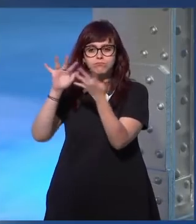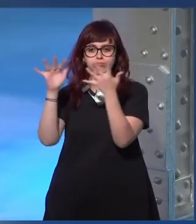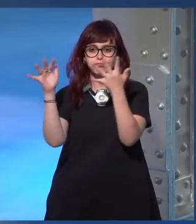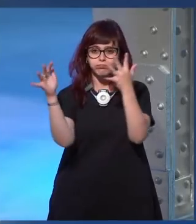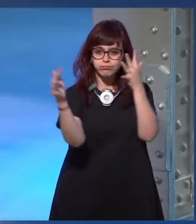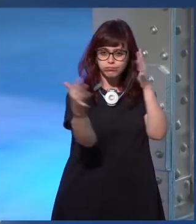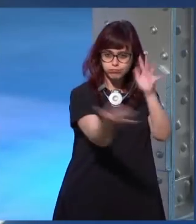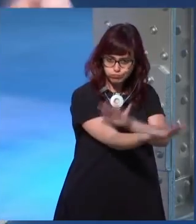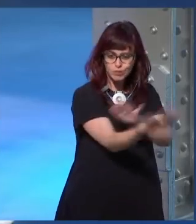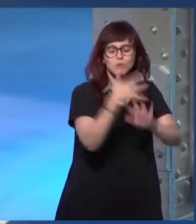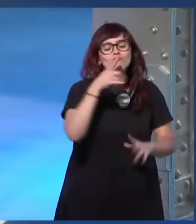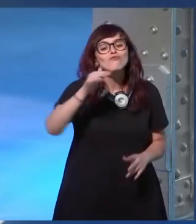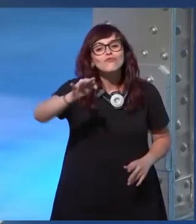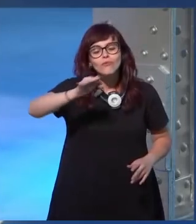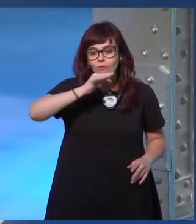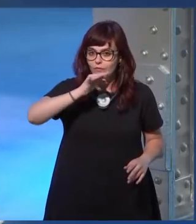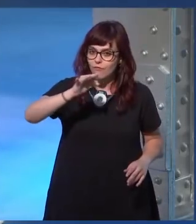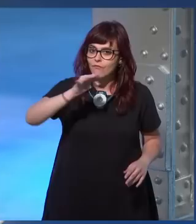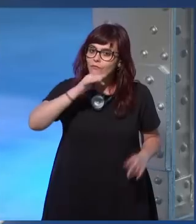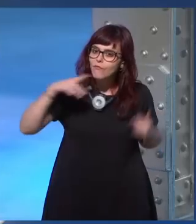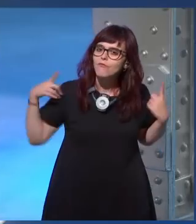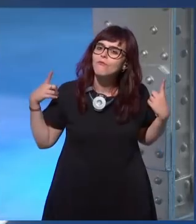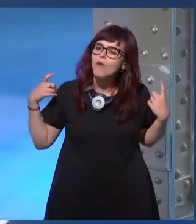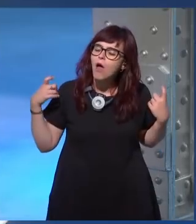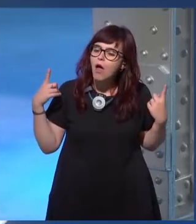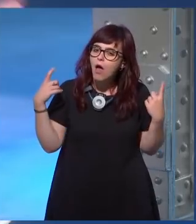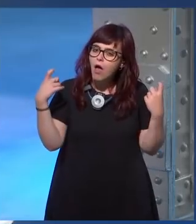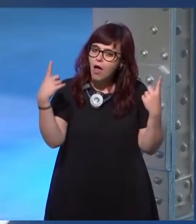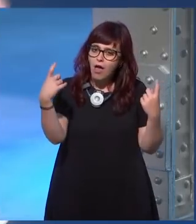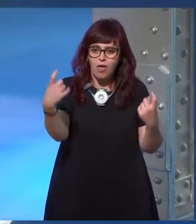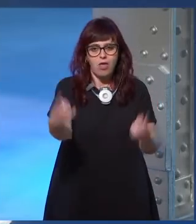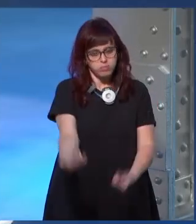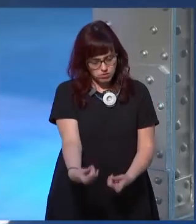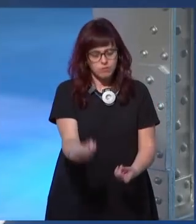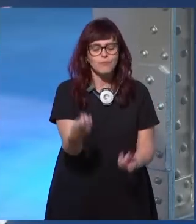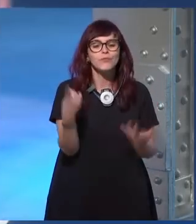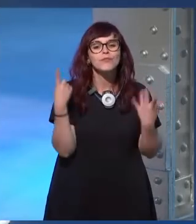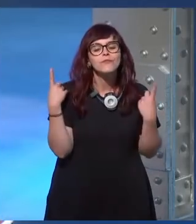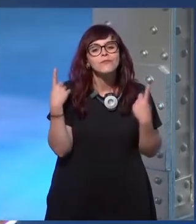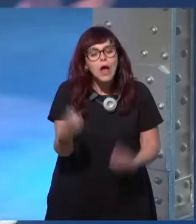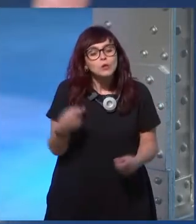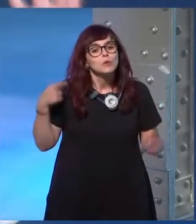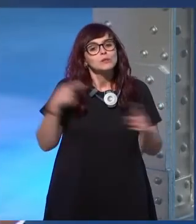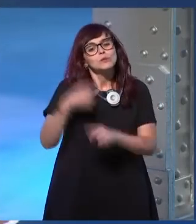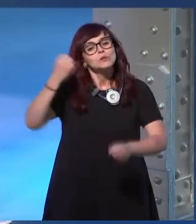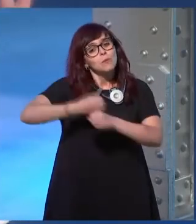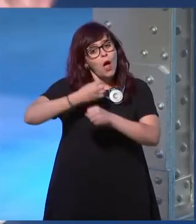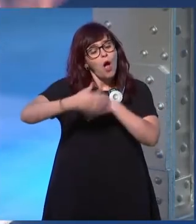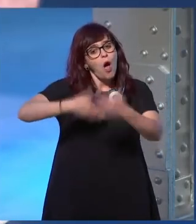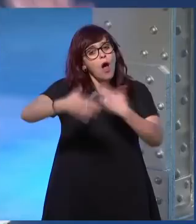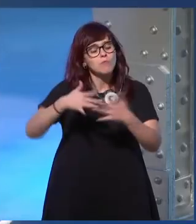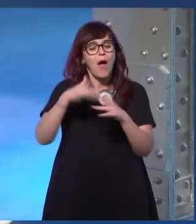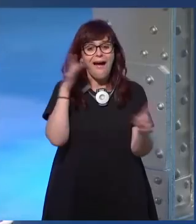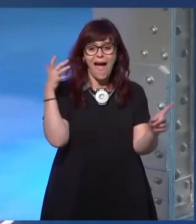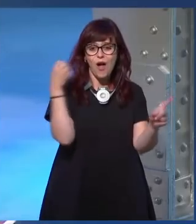pero me parece que aún queda mucho tiempo en el que seguir trabajando contra el